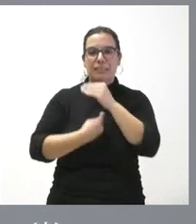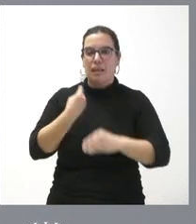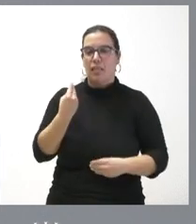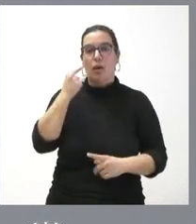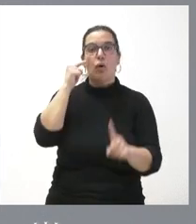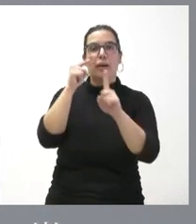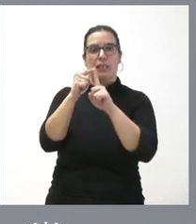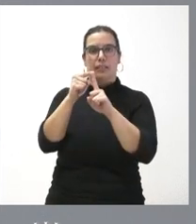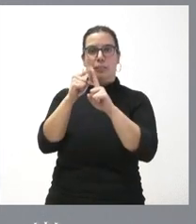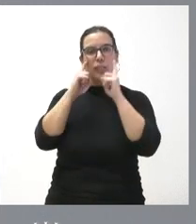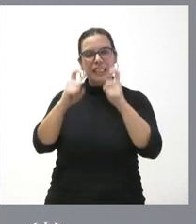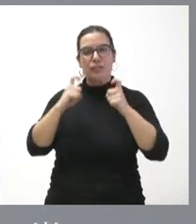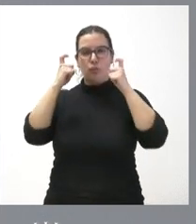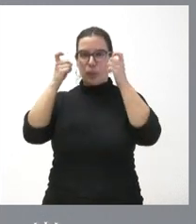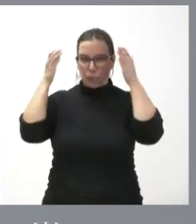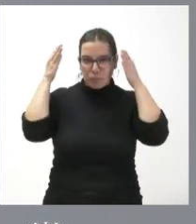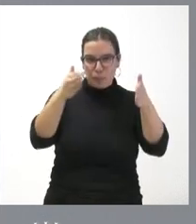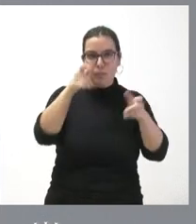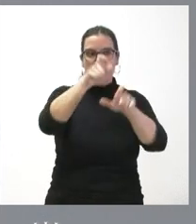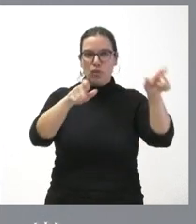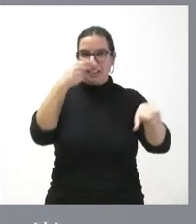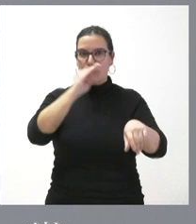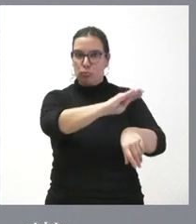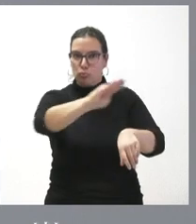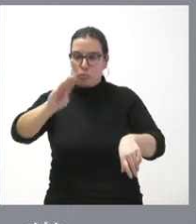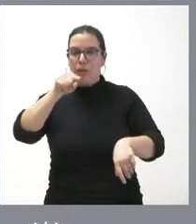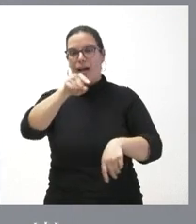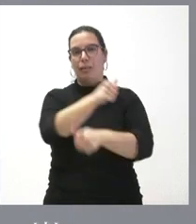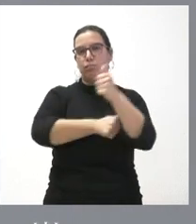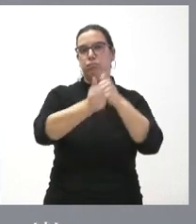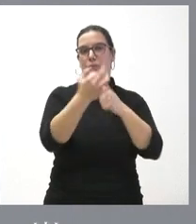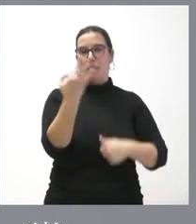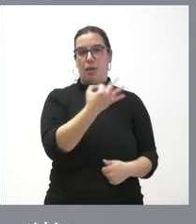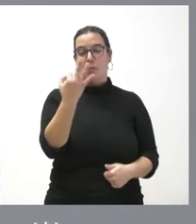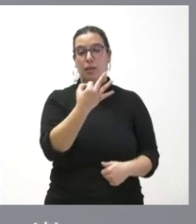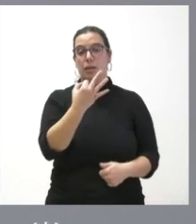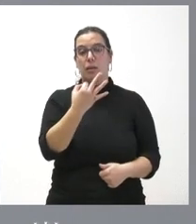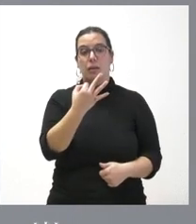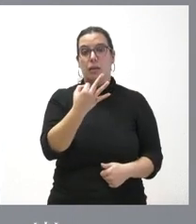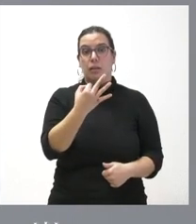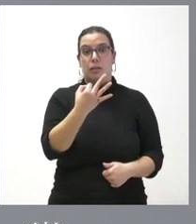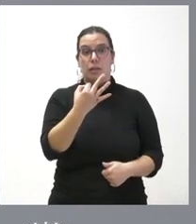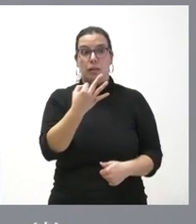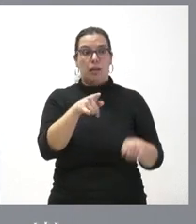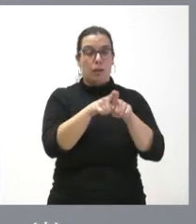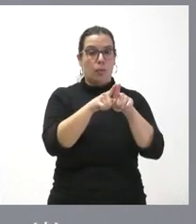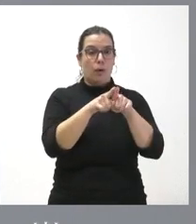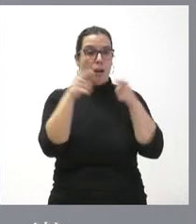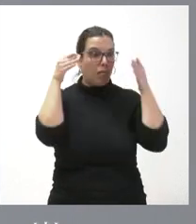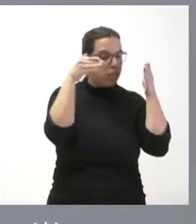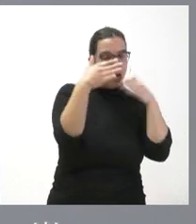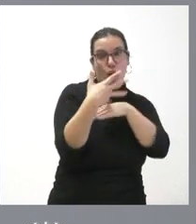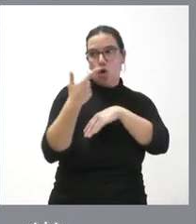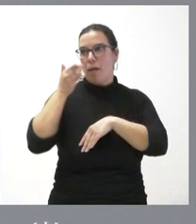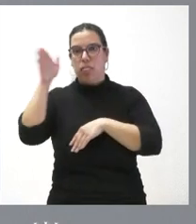para concentrar el esfuerzo en lo que interesa a la gente es donde tenemos que profundizar y cualquier cosa que nos quite de este elemento